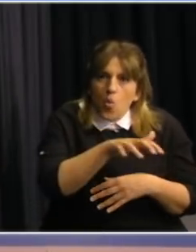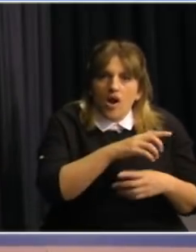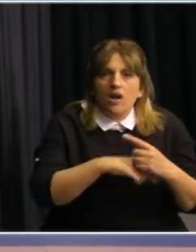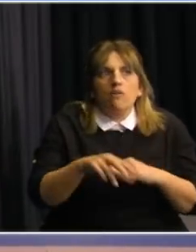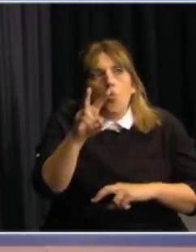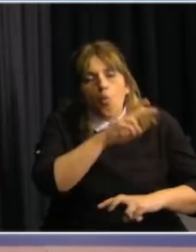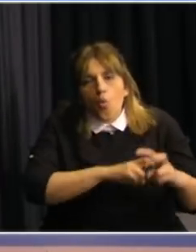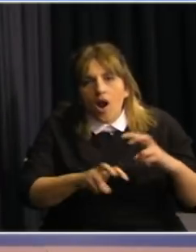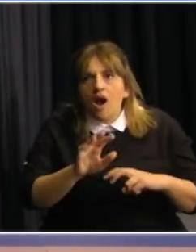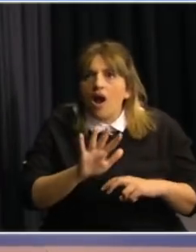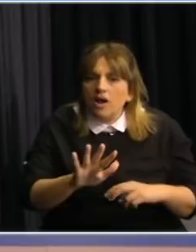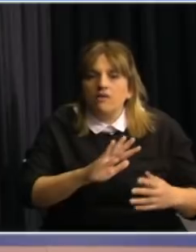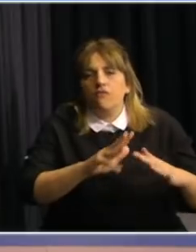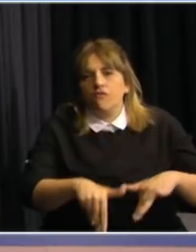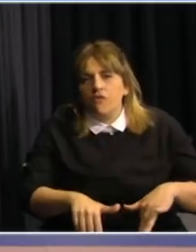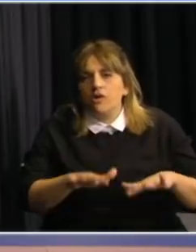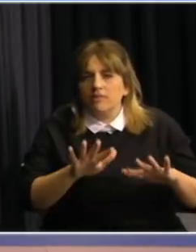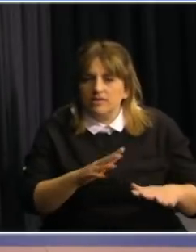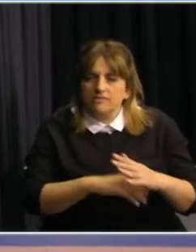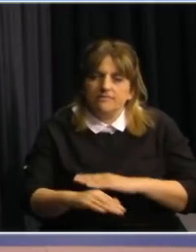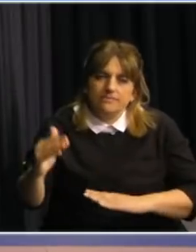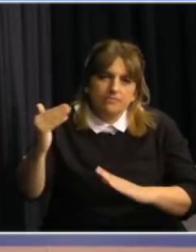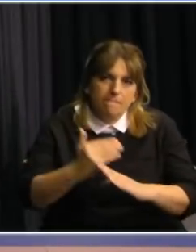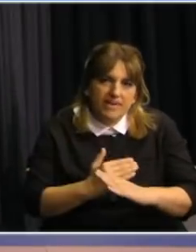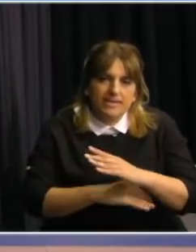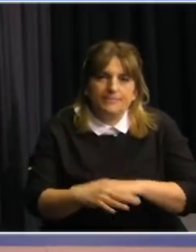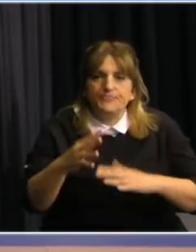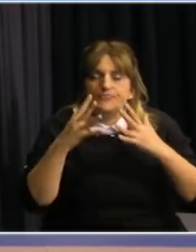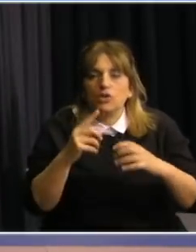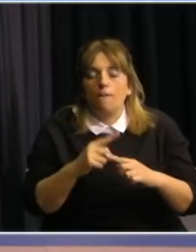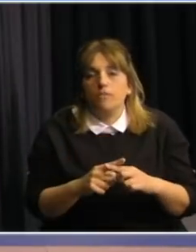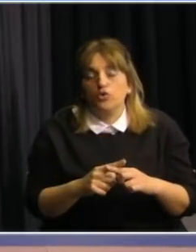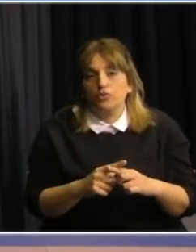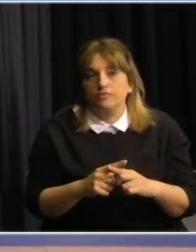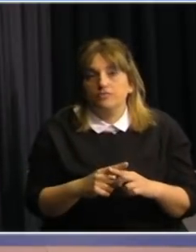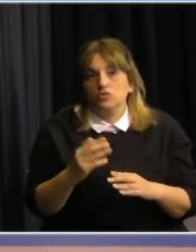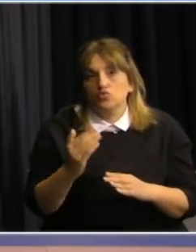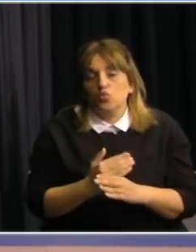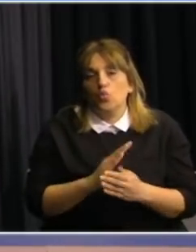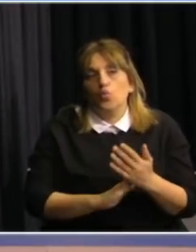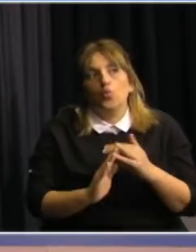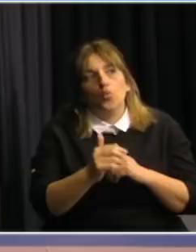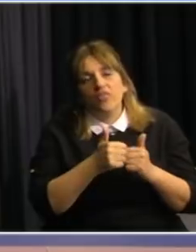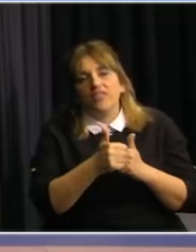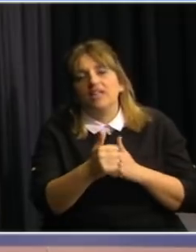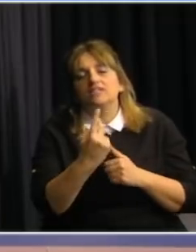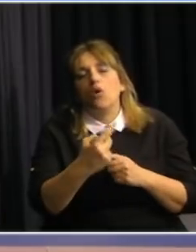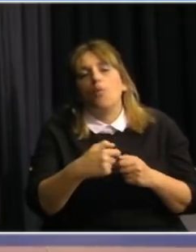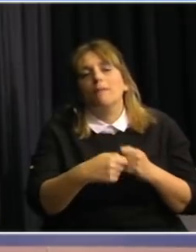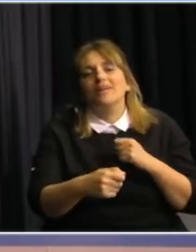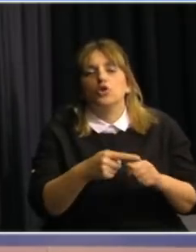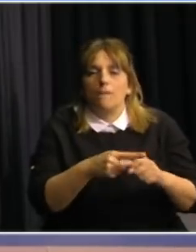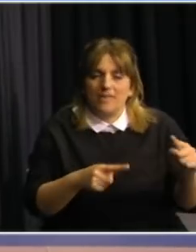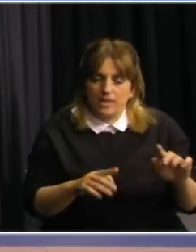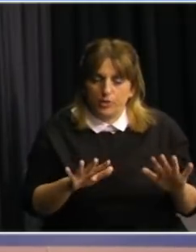formas de mitigar el riesgo aumentado que puede ocurrir por una disminución de la distancia por ejemplo del metro y medio al metro también